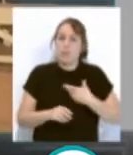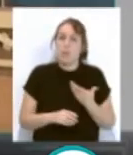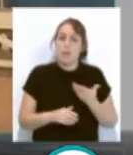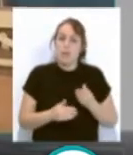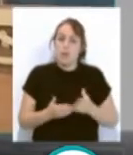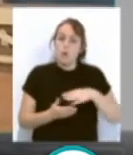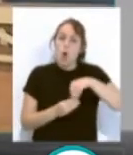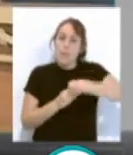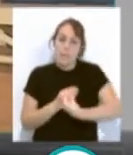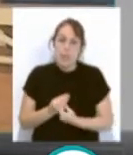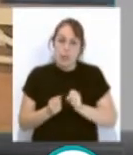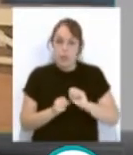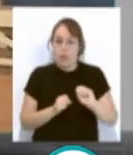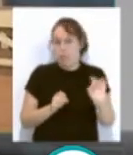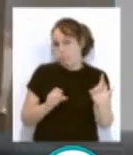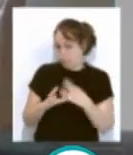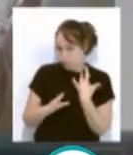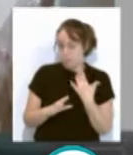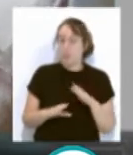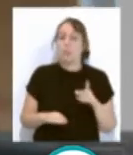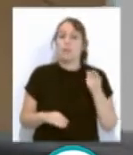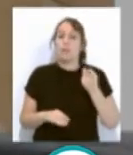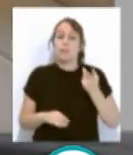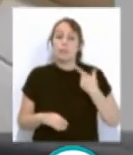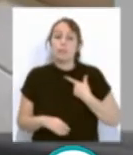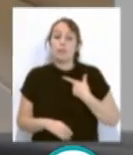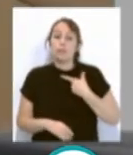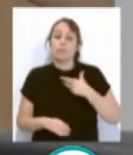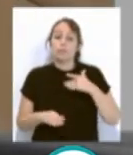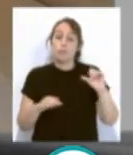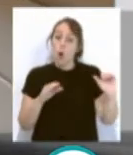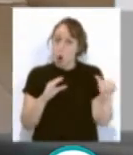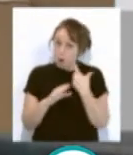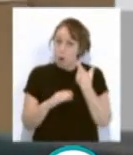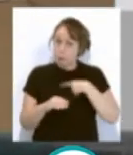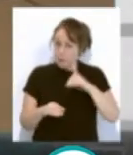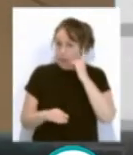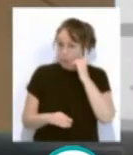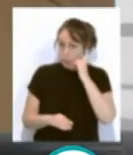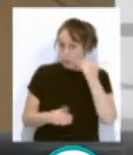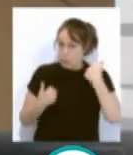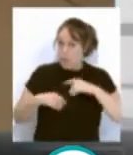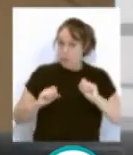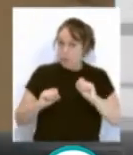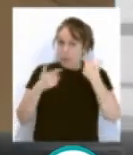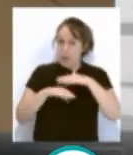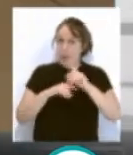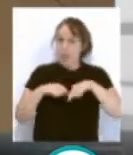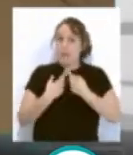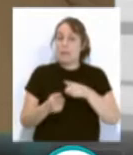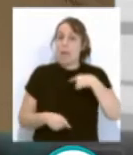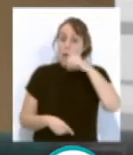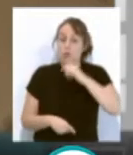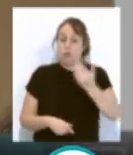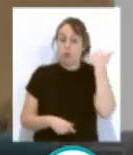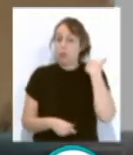telemáticamente. También hemos habilitado un teléfono y un correo específico para aquellas familias que no lo hayan solicitado otros años o que no